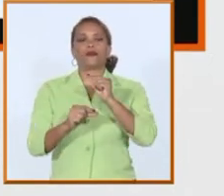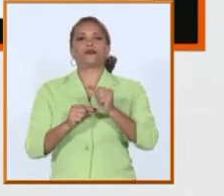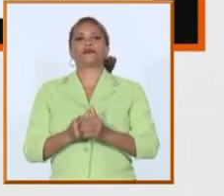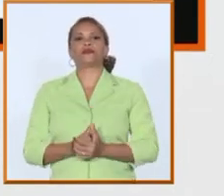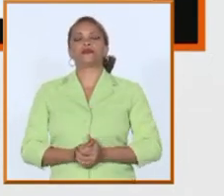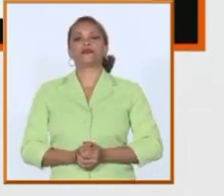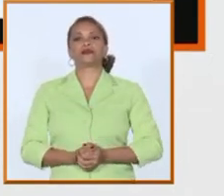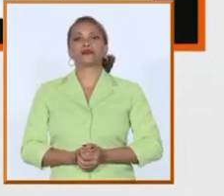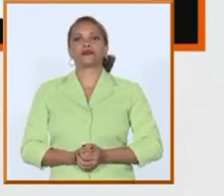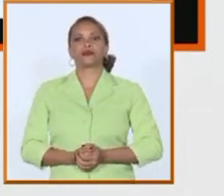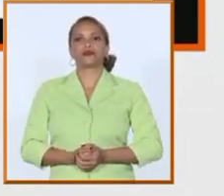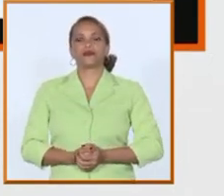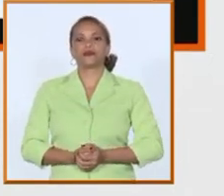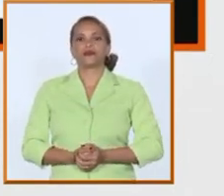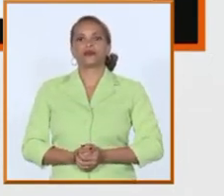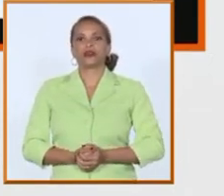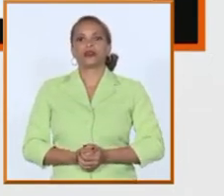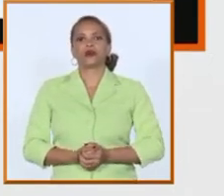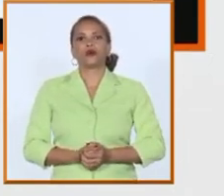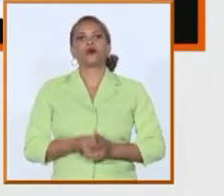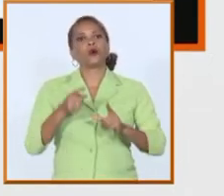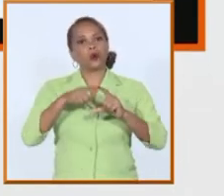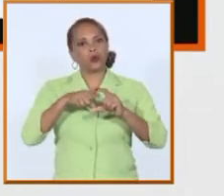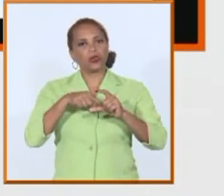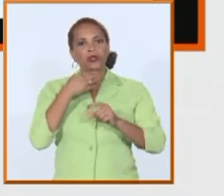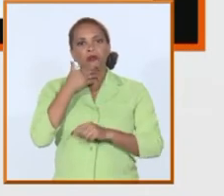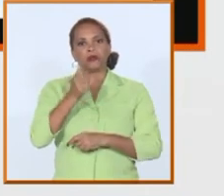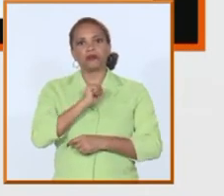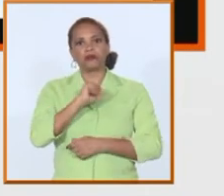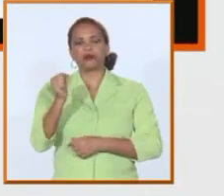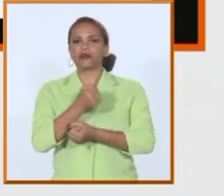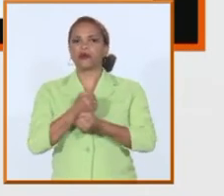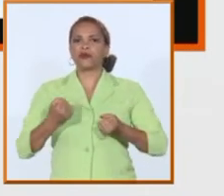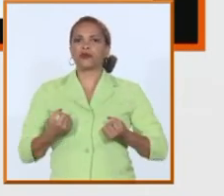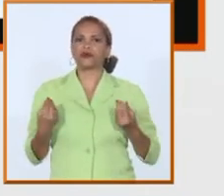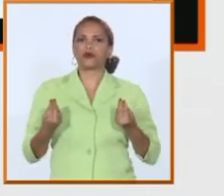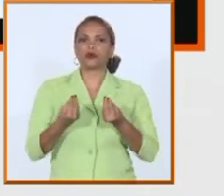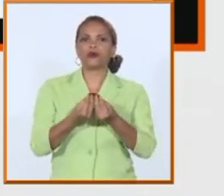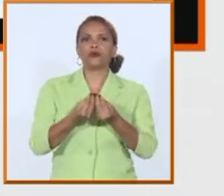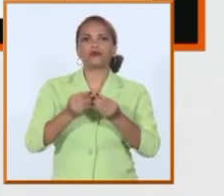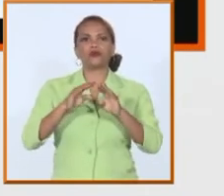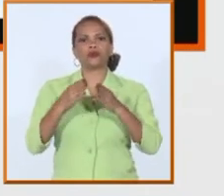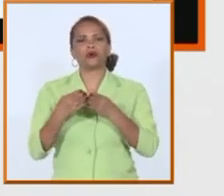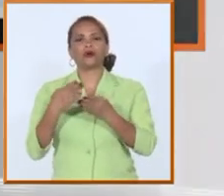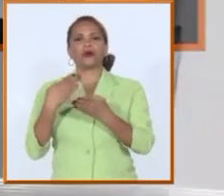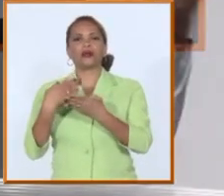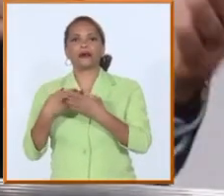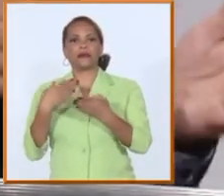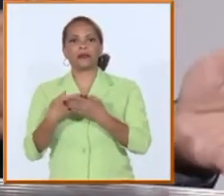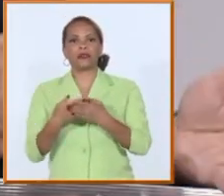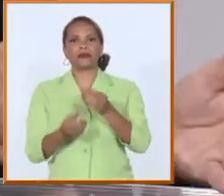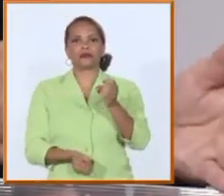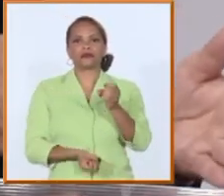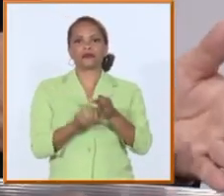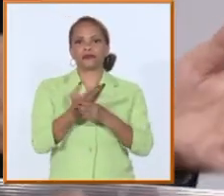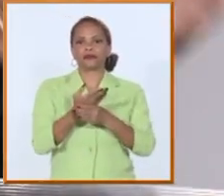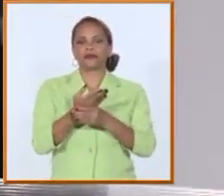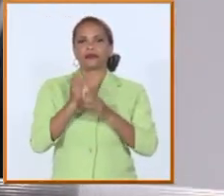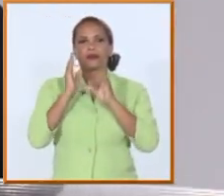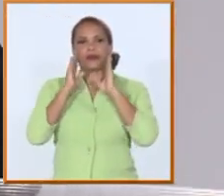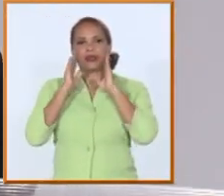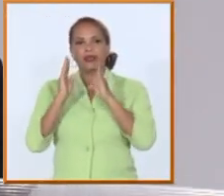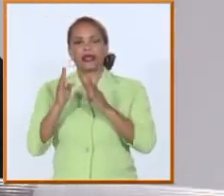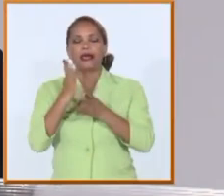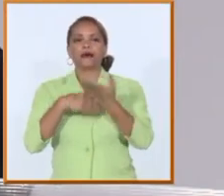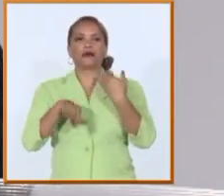haga pase por esos contenidos de manera exitosa en un esfuerzo conjunto todos los organismos formadores del MINED